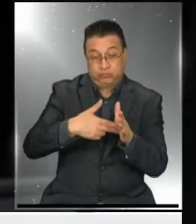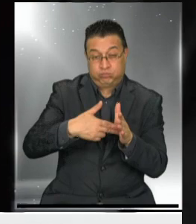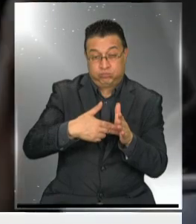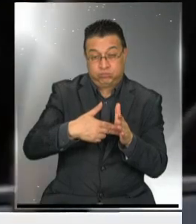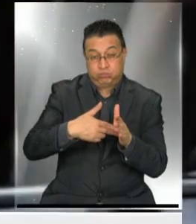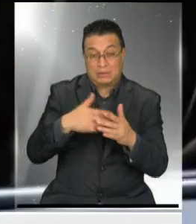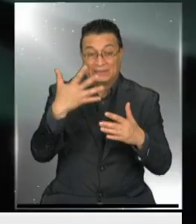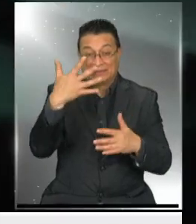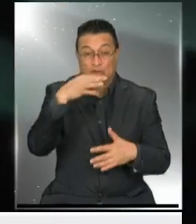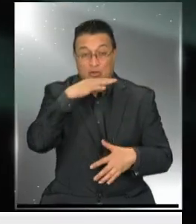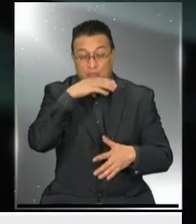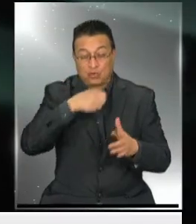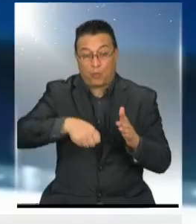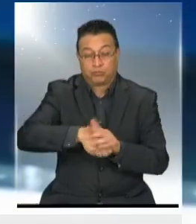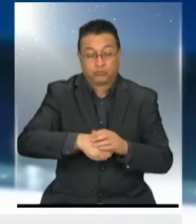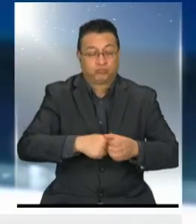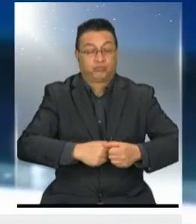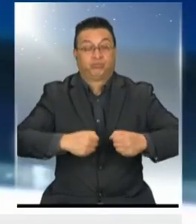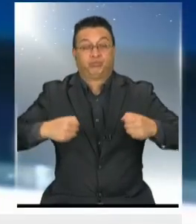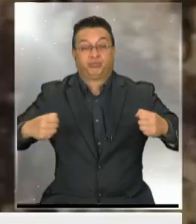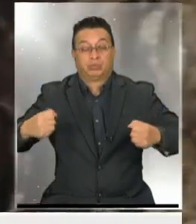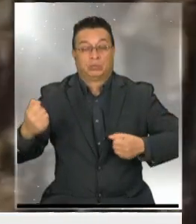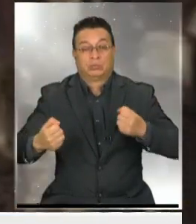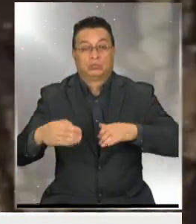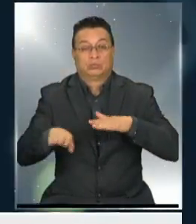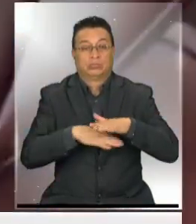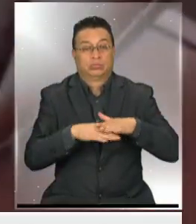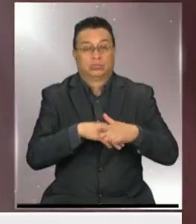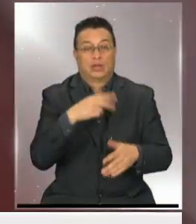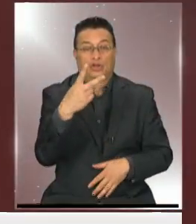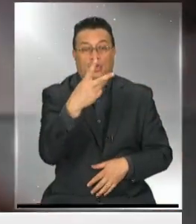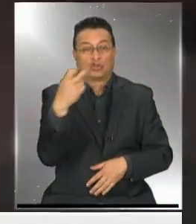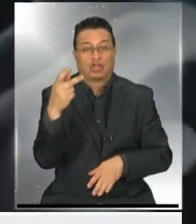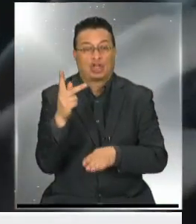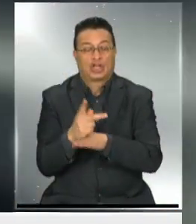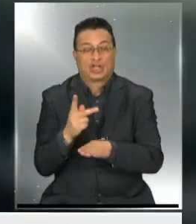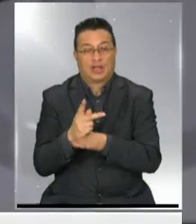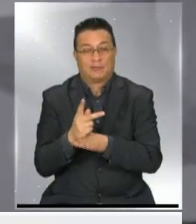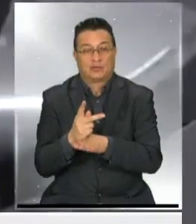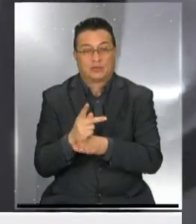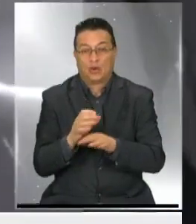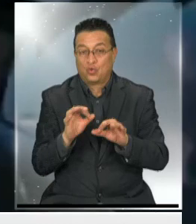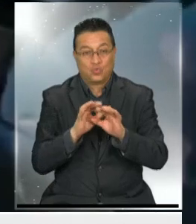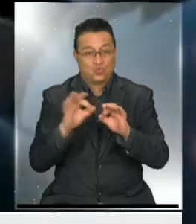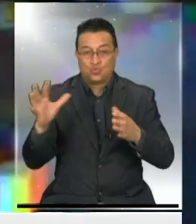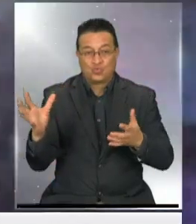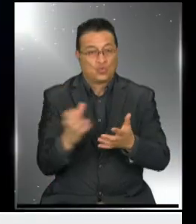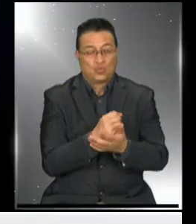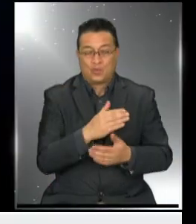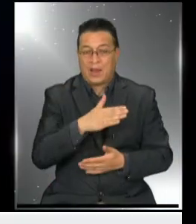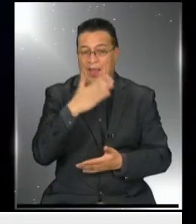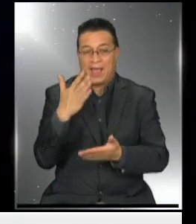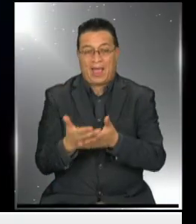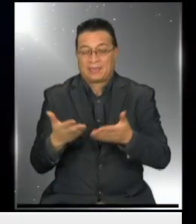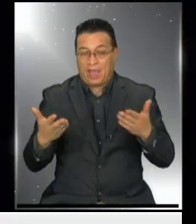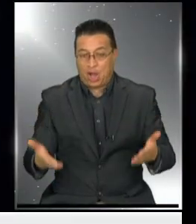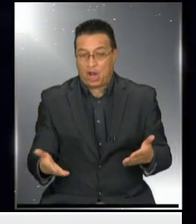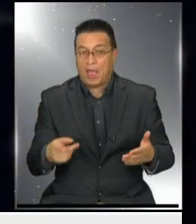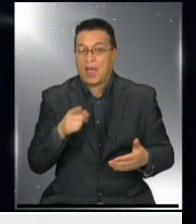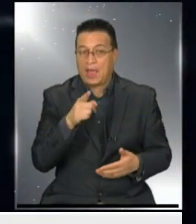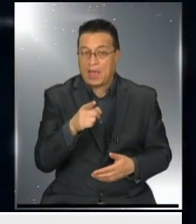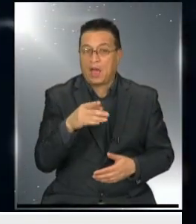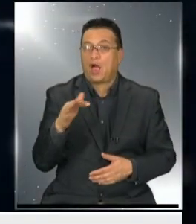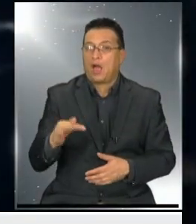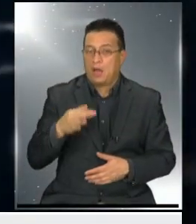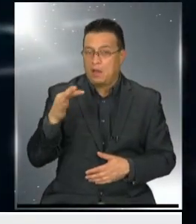supercarga de 5 minutos te da una autonomía de 200 kilómetros. Esto no se había logrado hasta la fecha y nos dice entonces que este